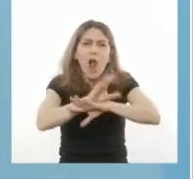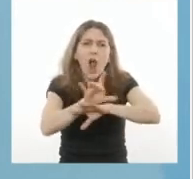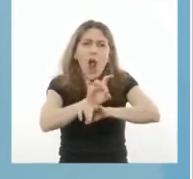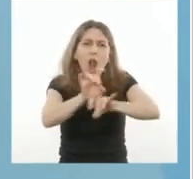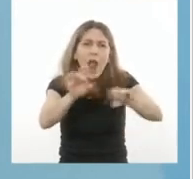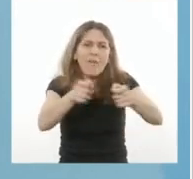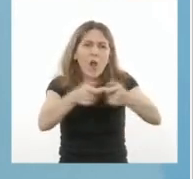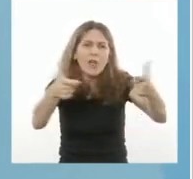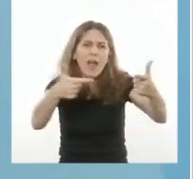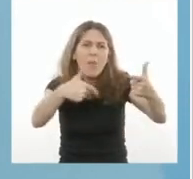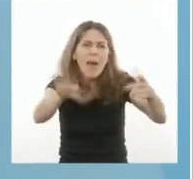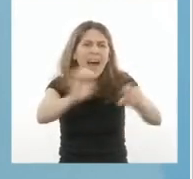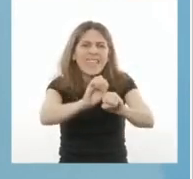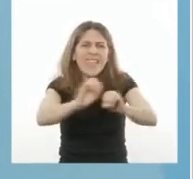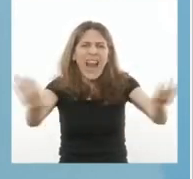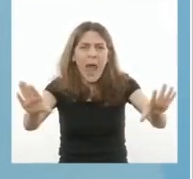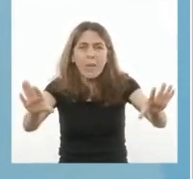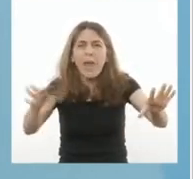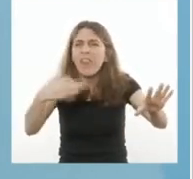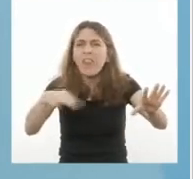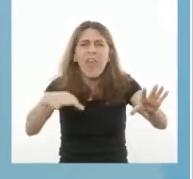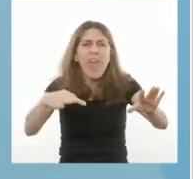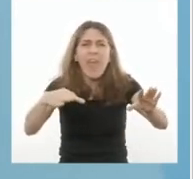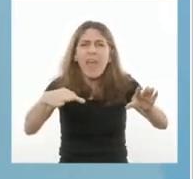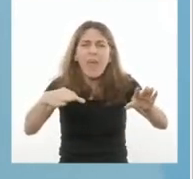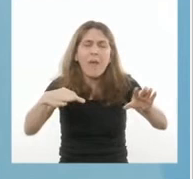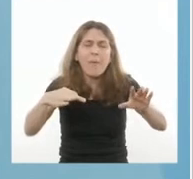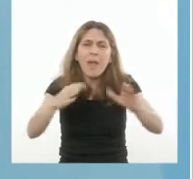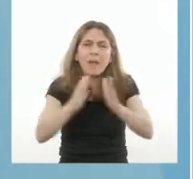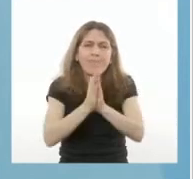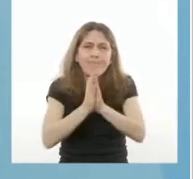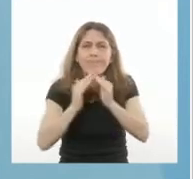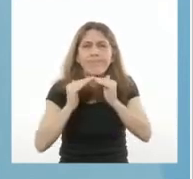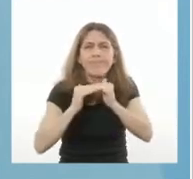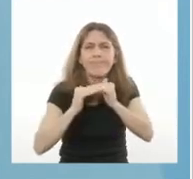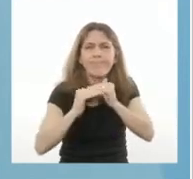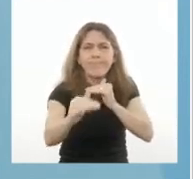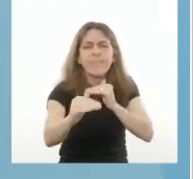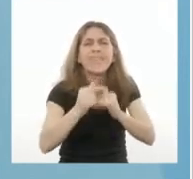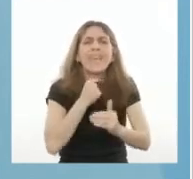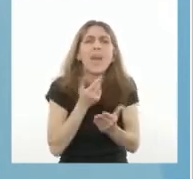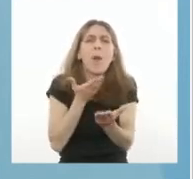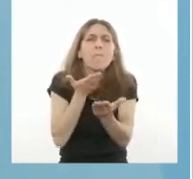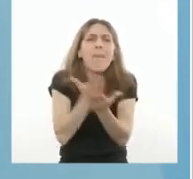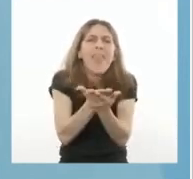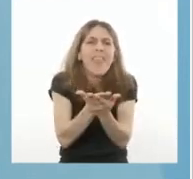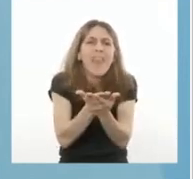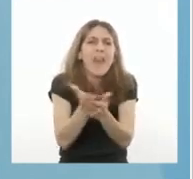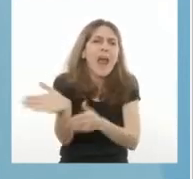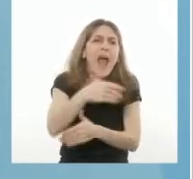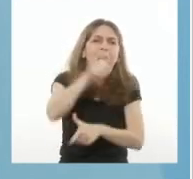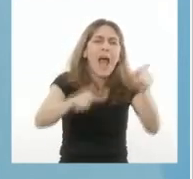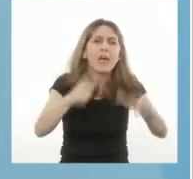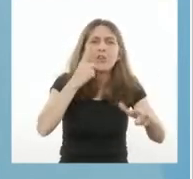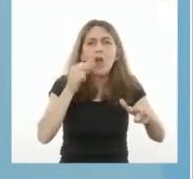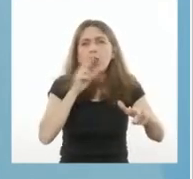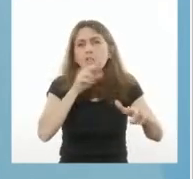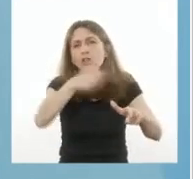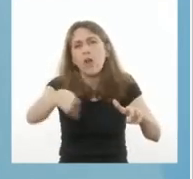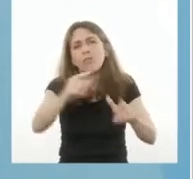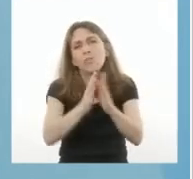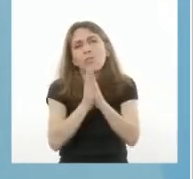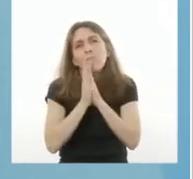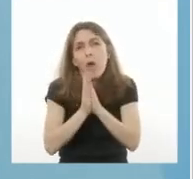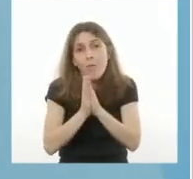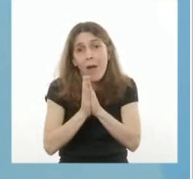trabajo equitativo quiero pedirles a todos a todas que por favor